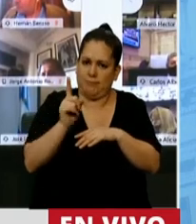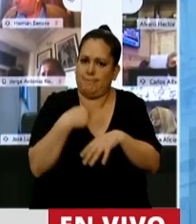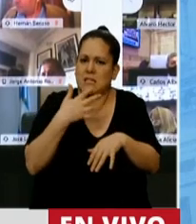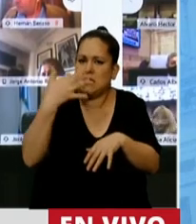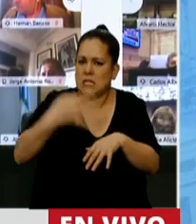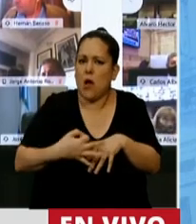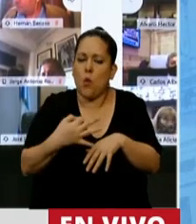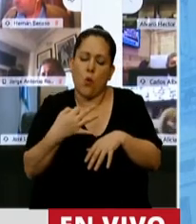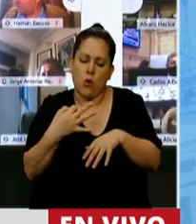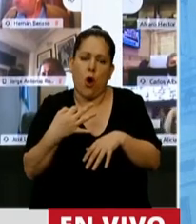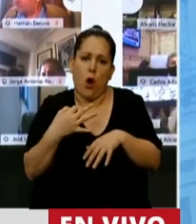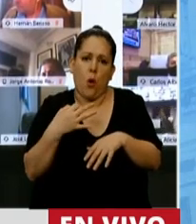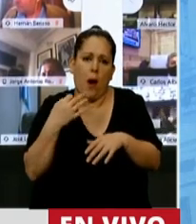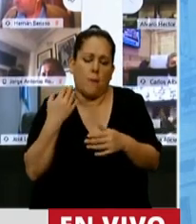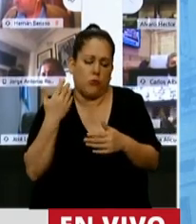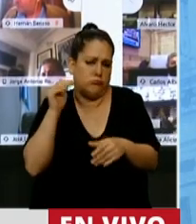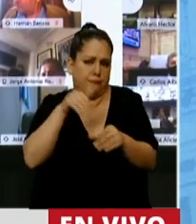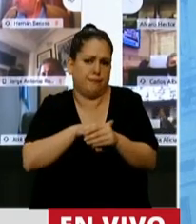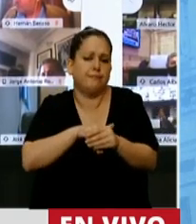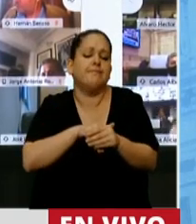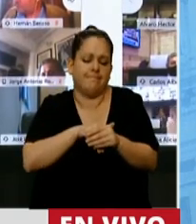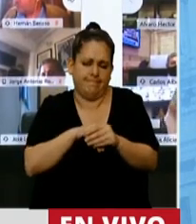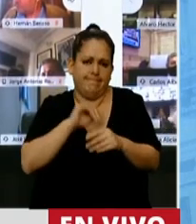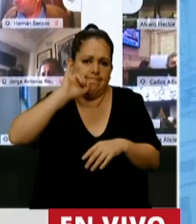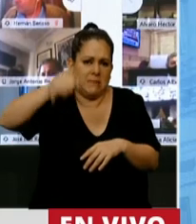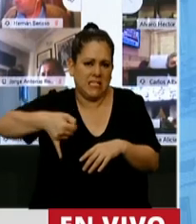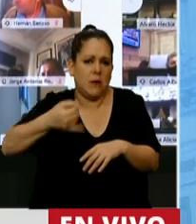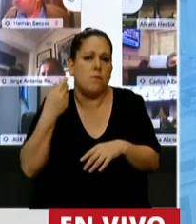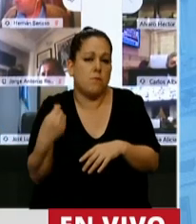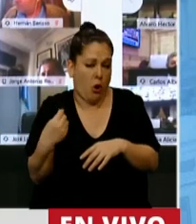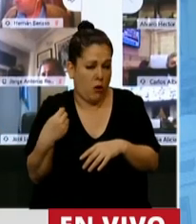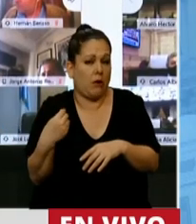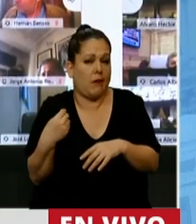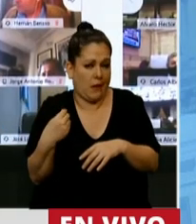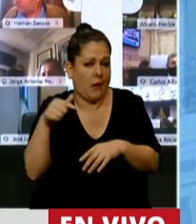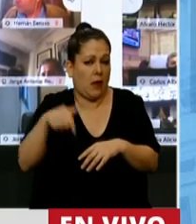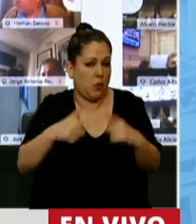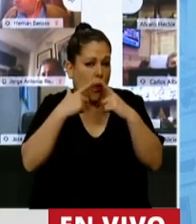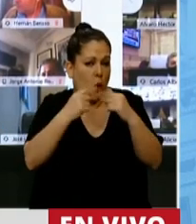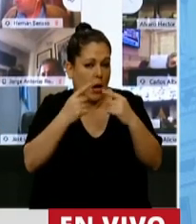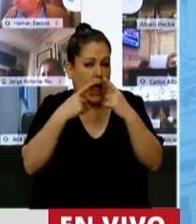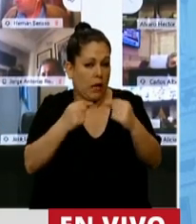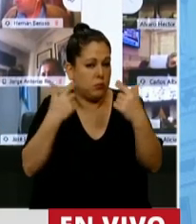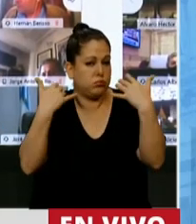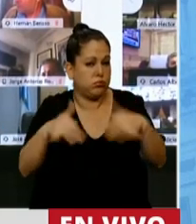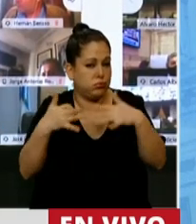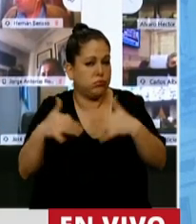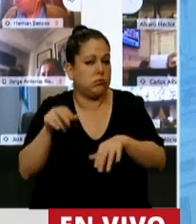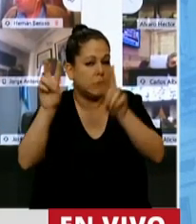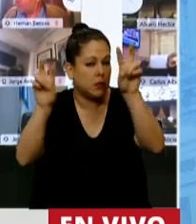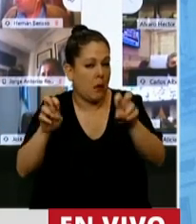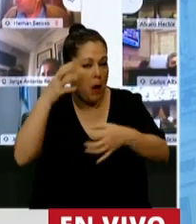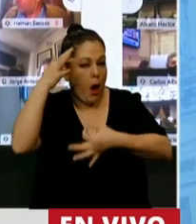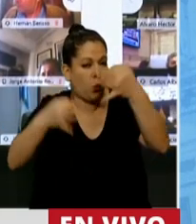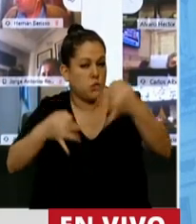acompañar, no con una, sino con las dos manos, porque es un largo reclamo que tiene que ver con la justicia,